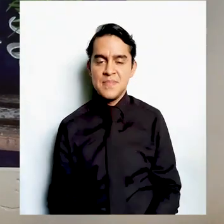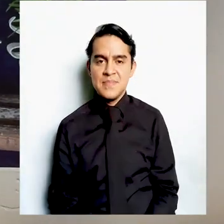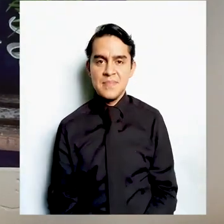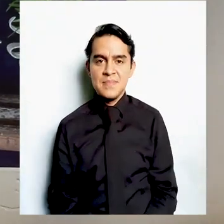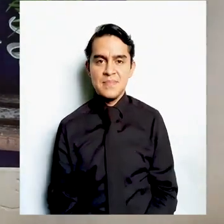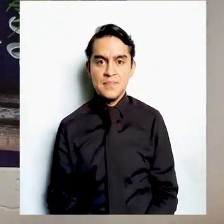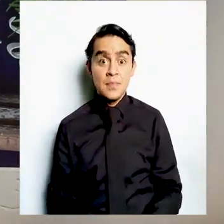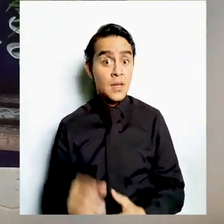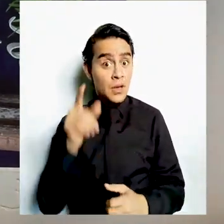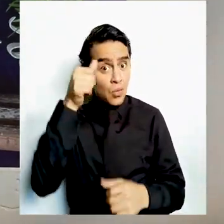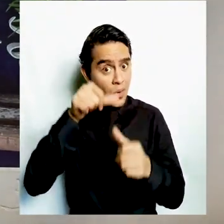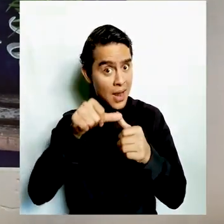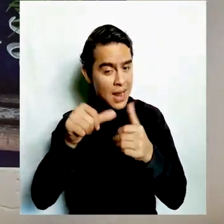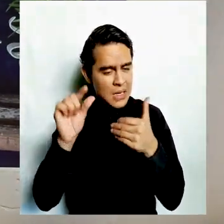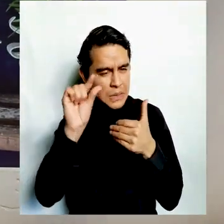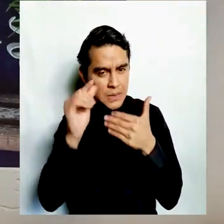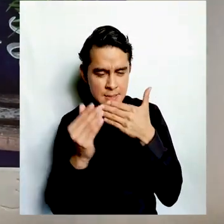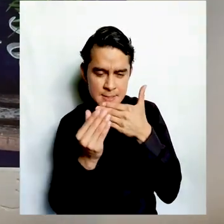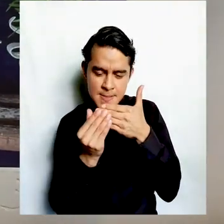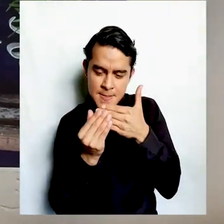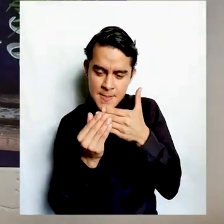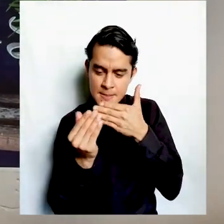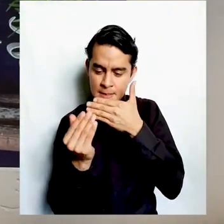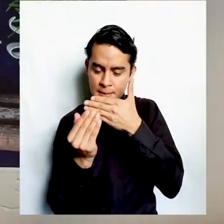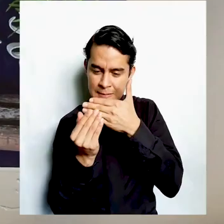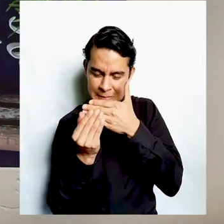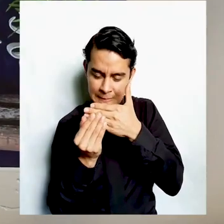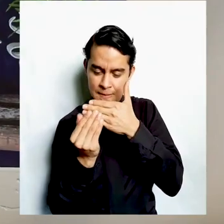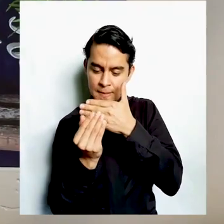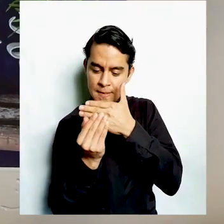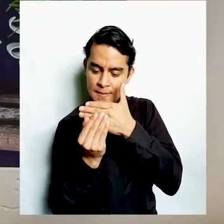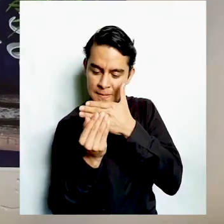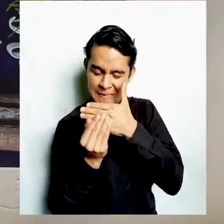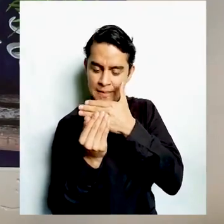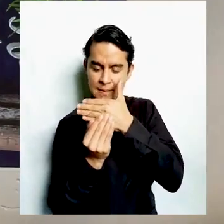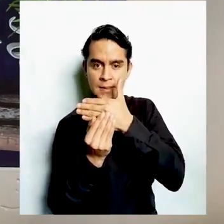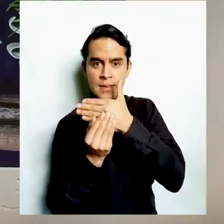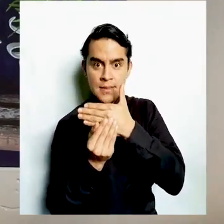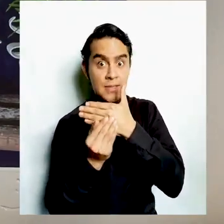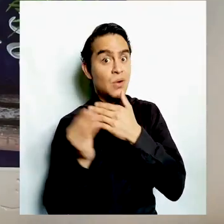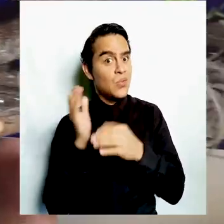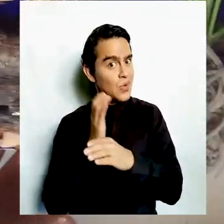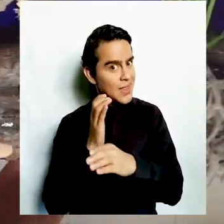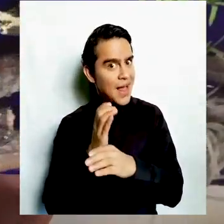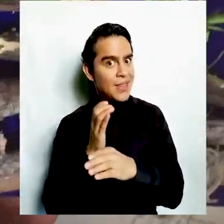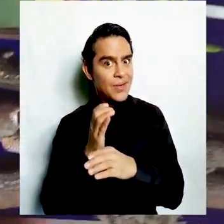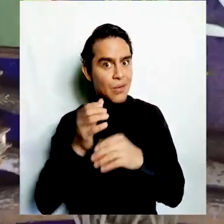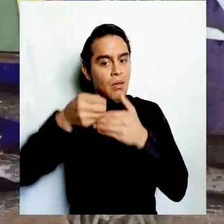Presionamos levemente para no despegar la estructura previamente pegada.